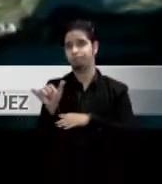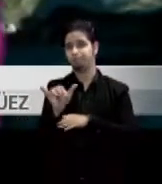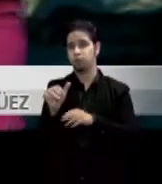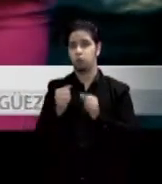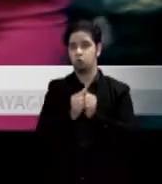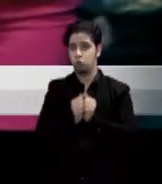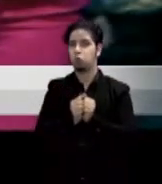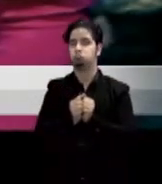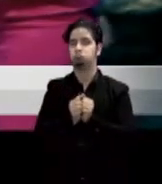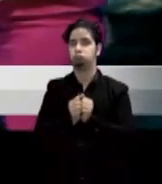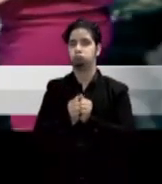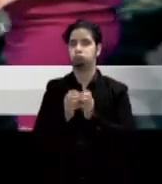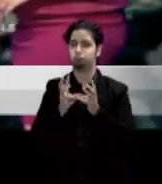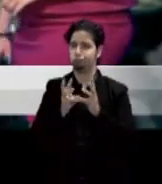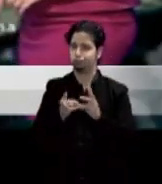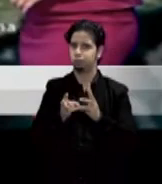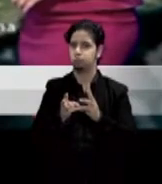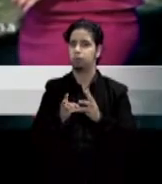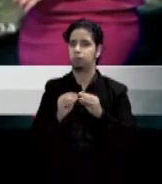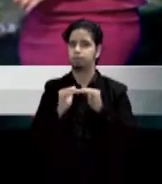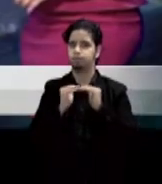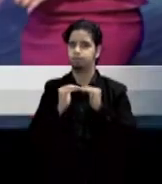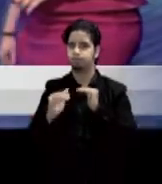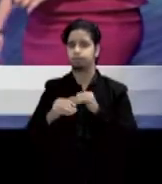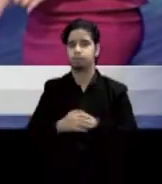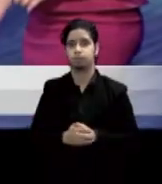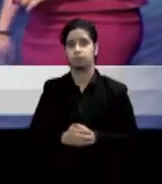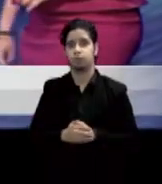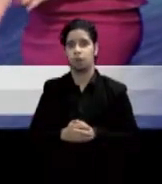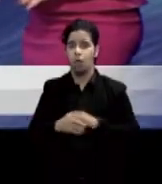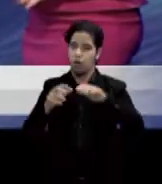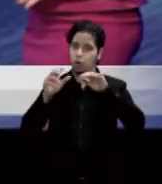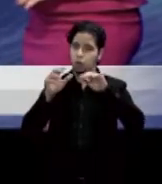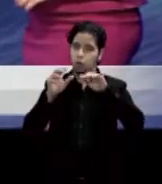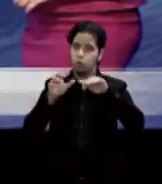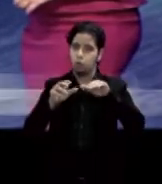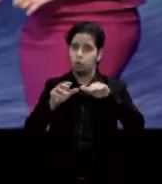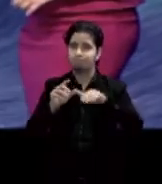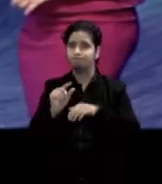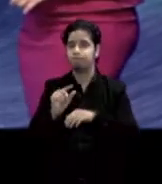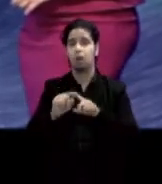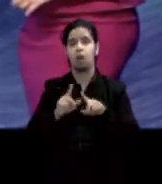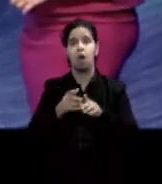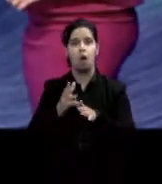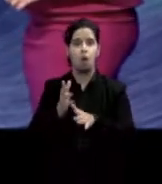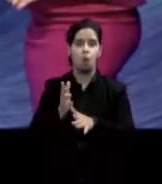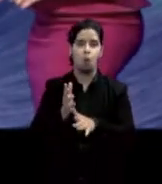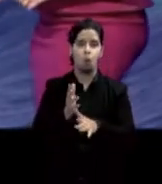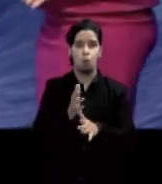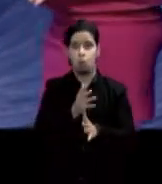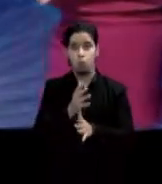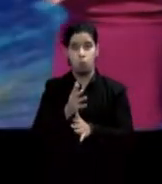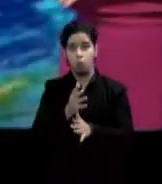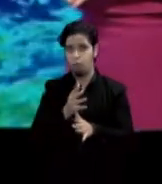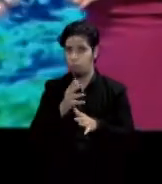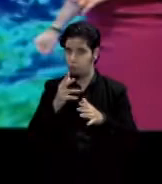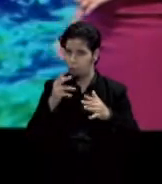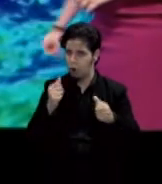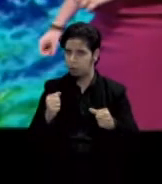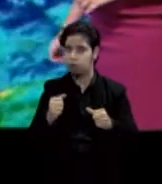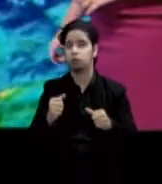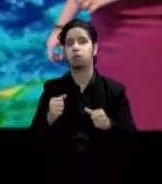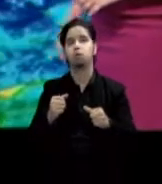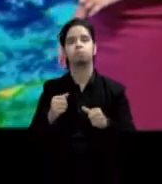del tiempo bastante estables poca actividad de lluvia es lo que hemos visto el viento sigue flota soplando fuerte bajo la